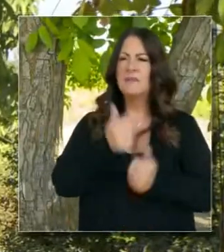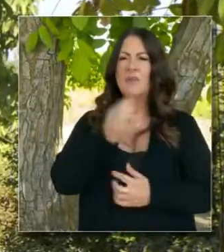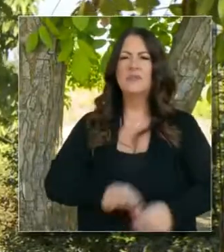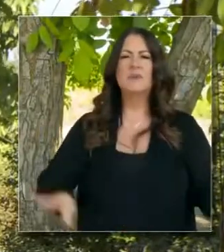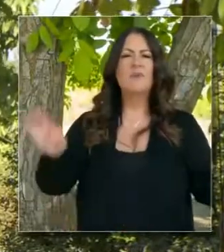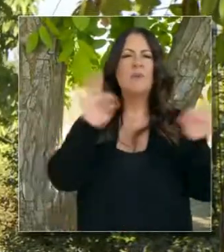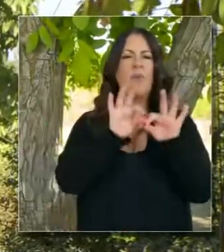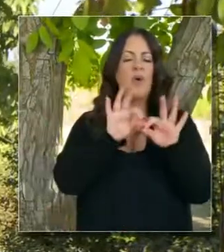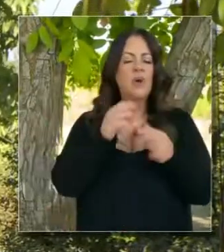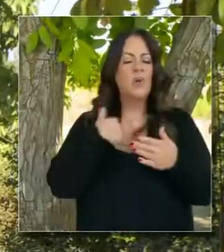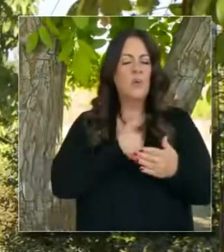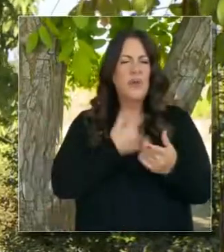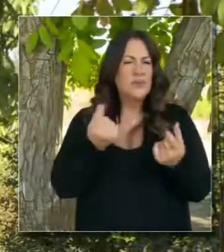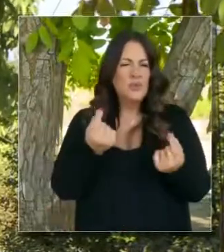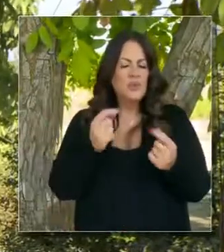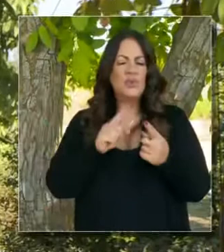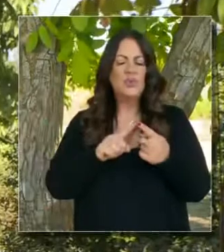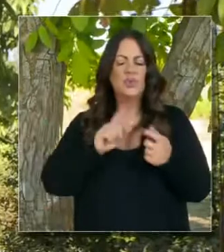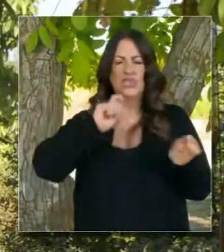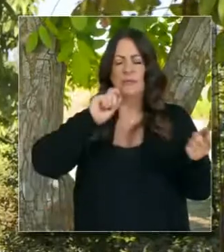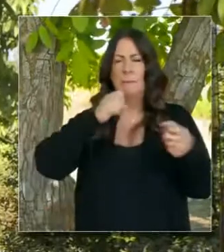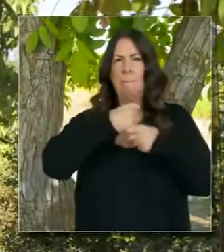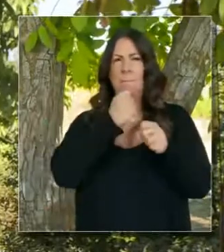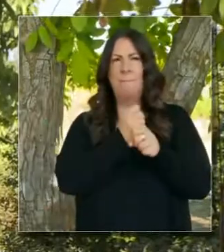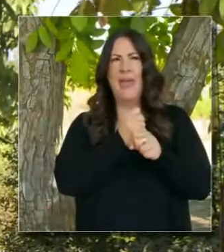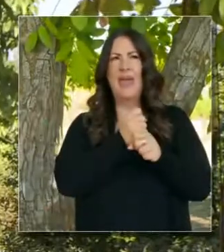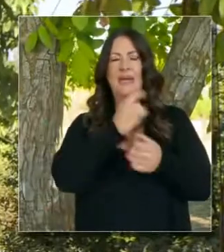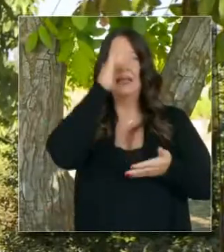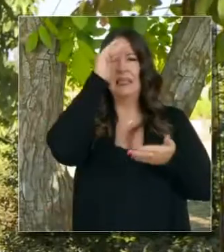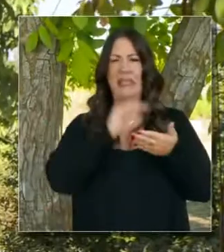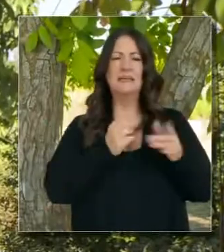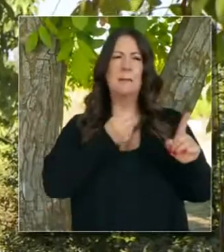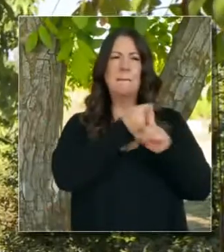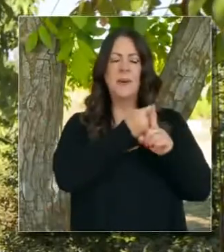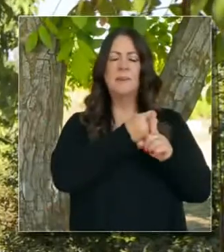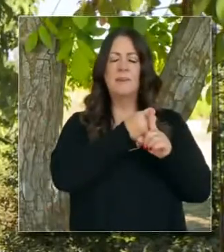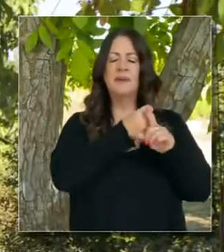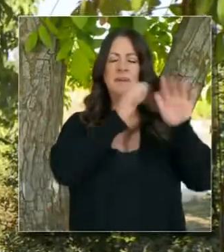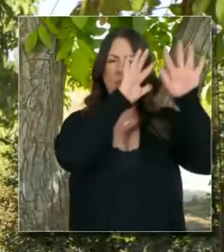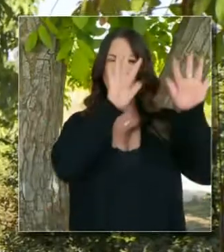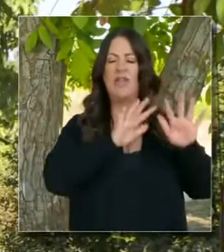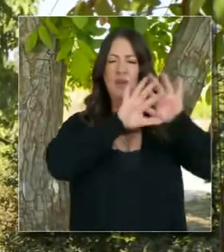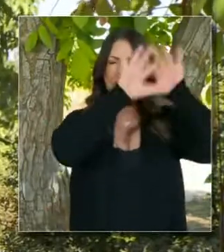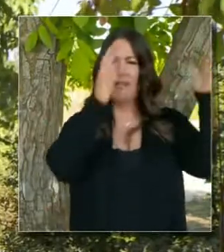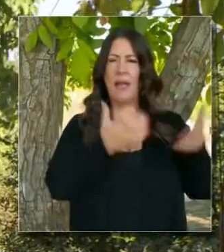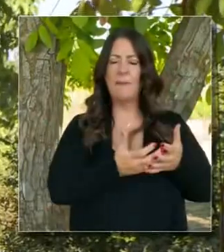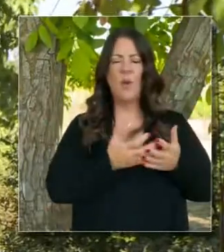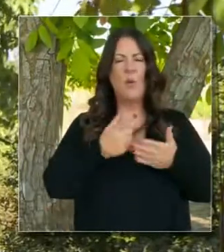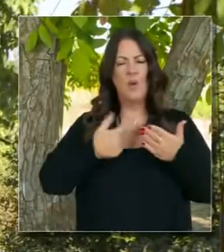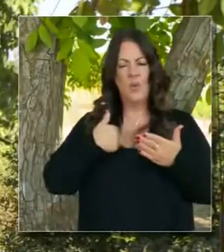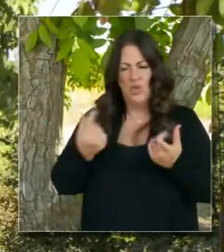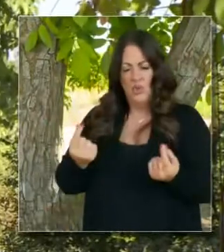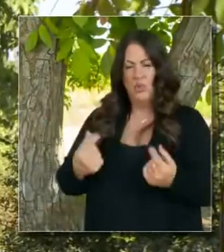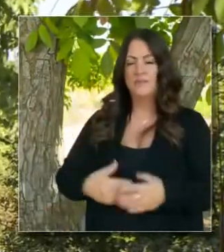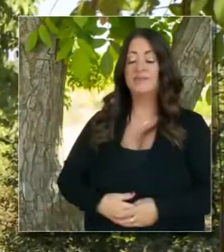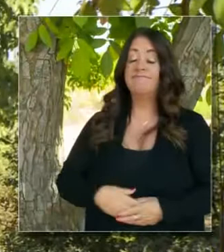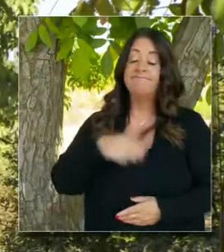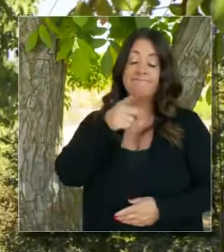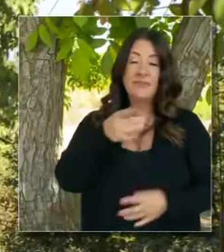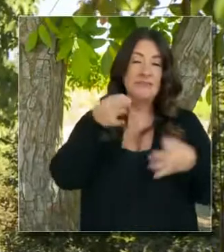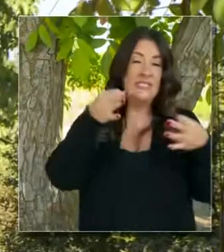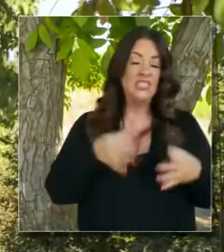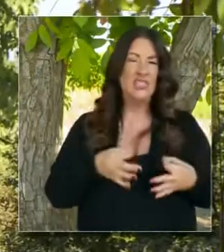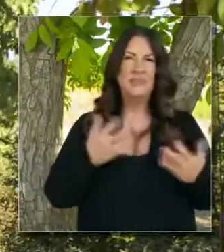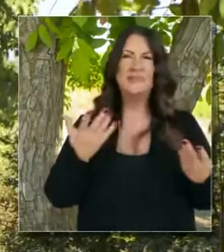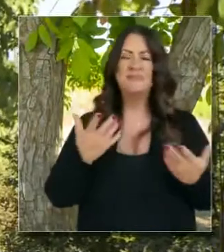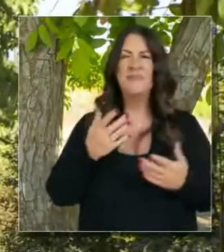pregunta, ¿qué es lo más importante que podemos hacer nosotros para combatir el cambio climático? Creo que es el total de nuestros